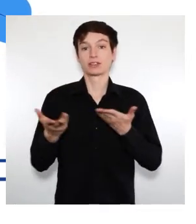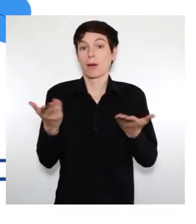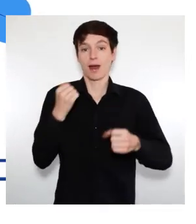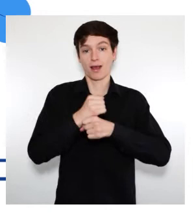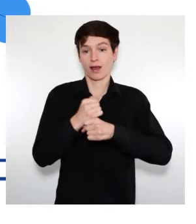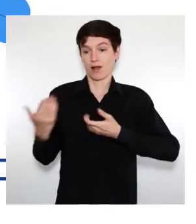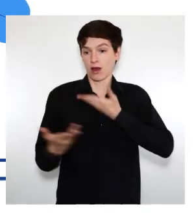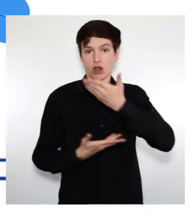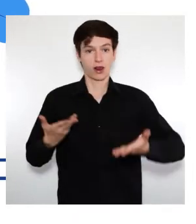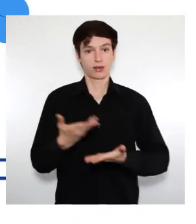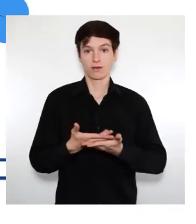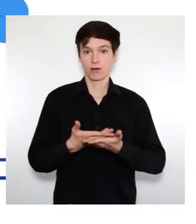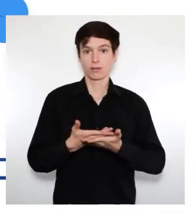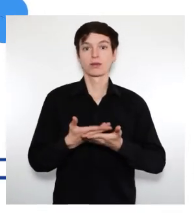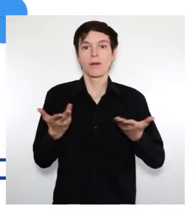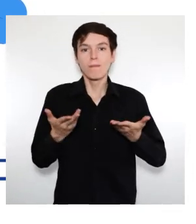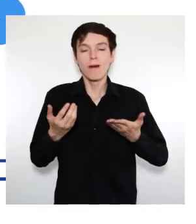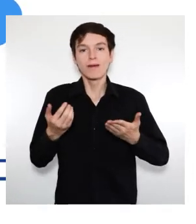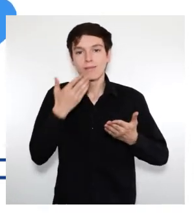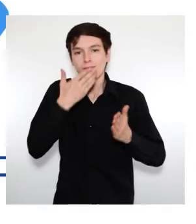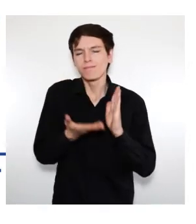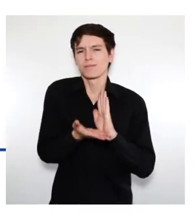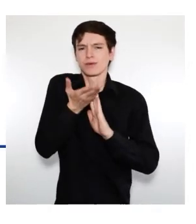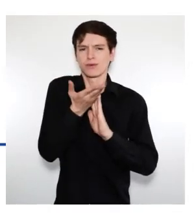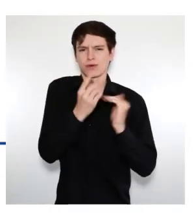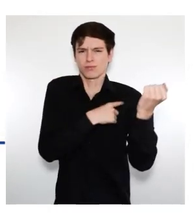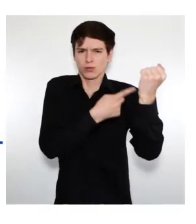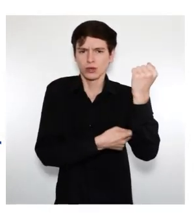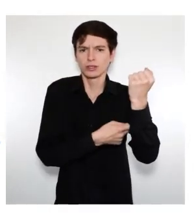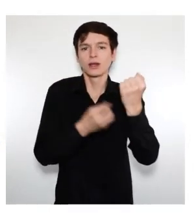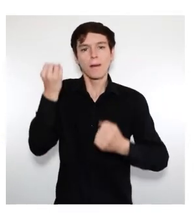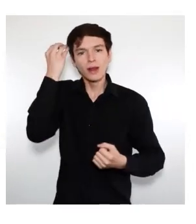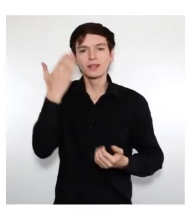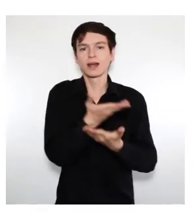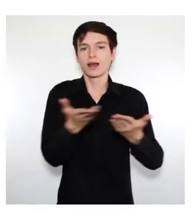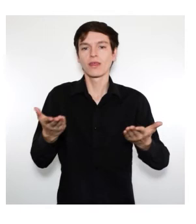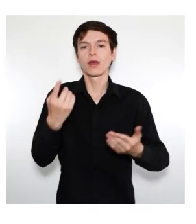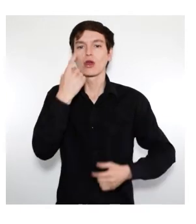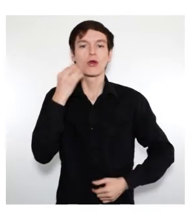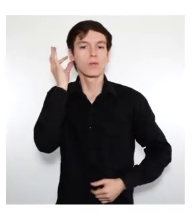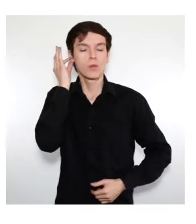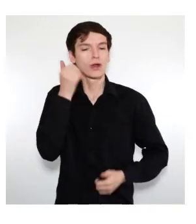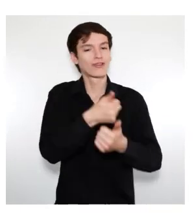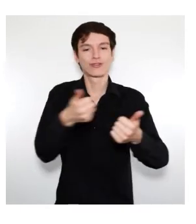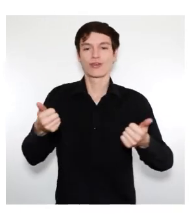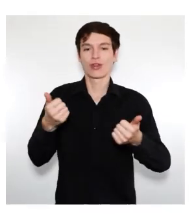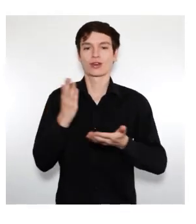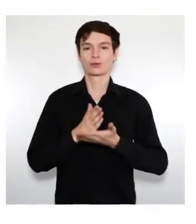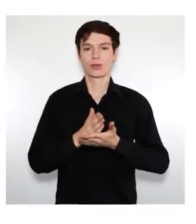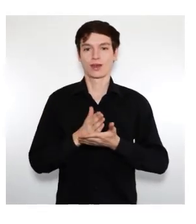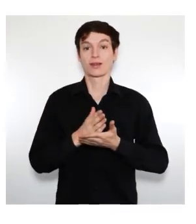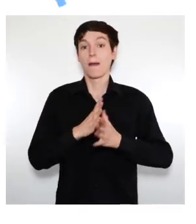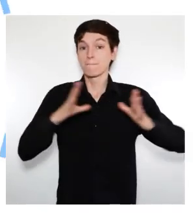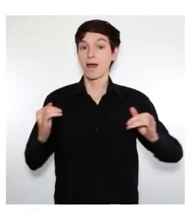unidades de servicio, de modo de trabajar colectivamente para potenciar el aprendizaje de todas y todos nuestros estudiantes.